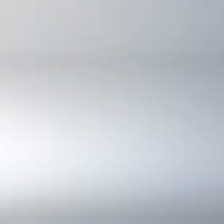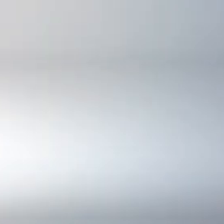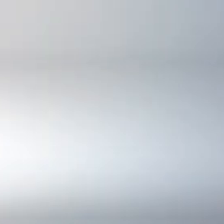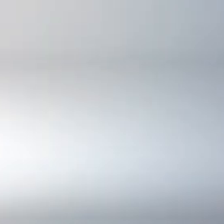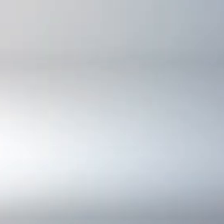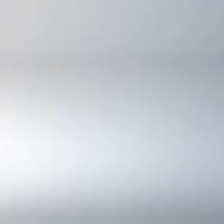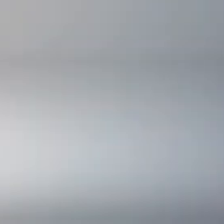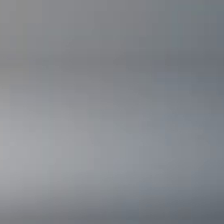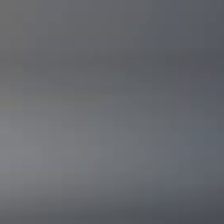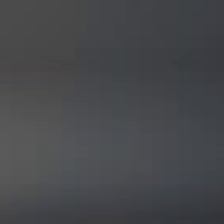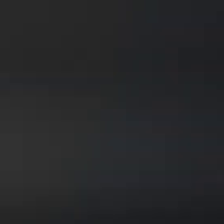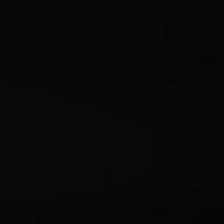Gracias por ver el video.